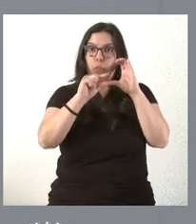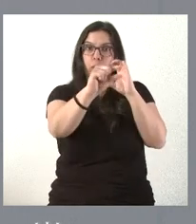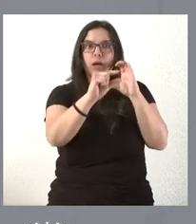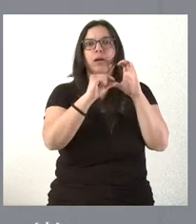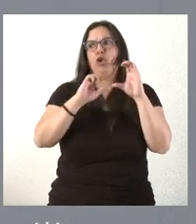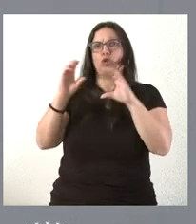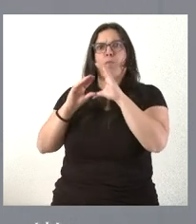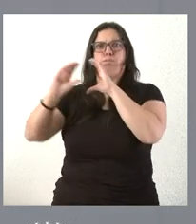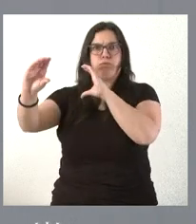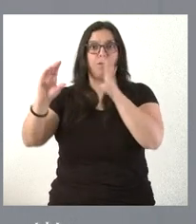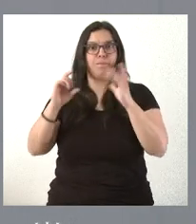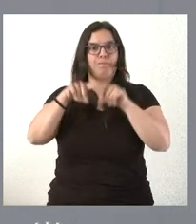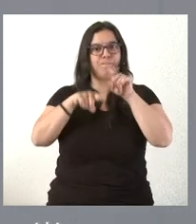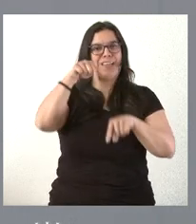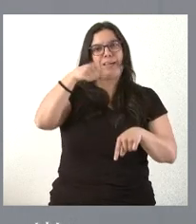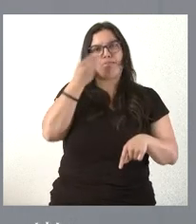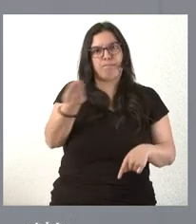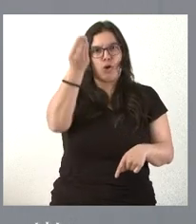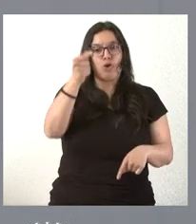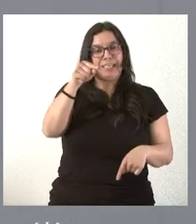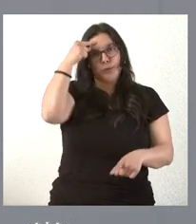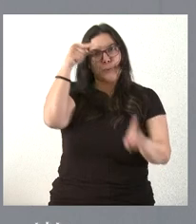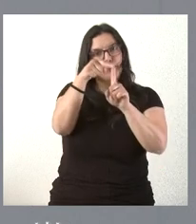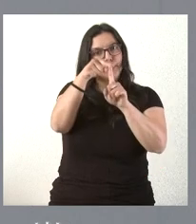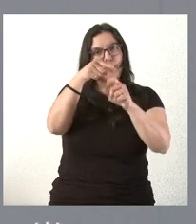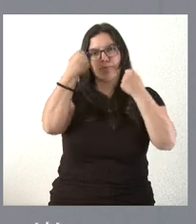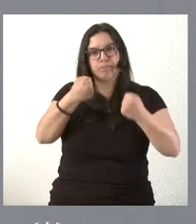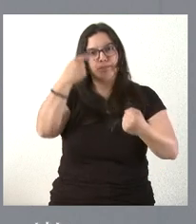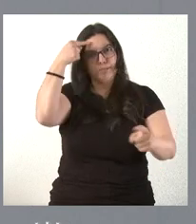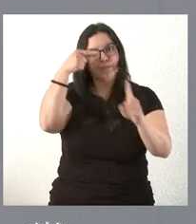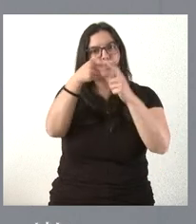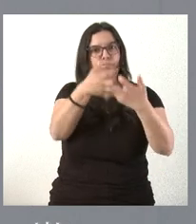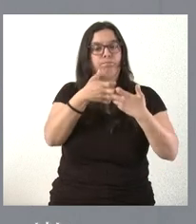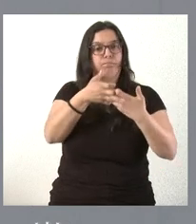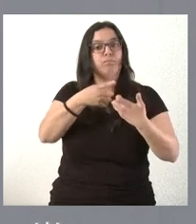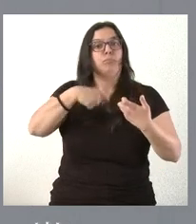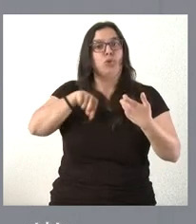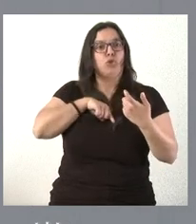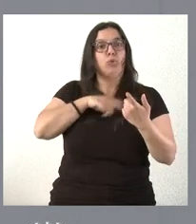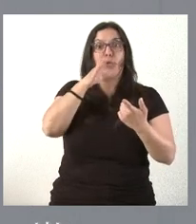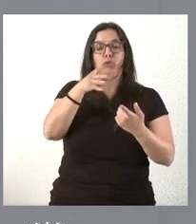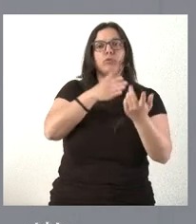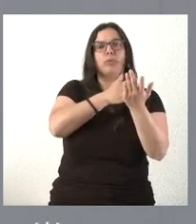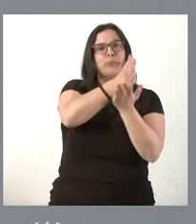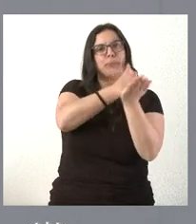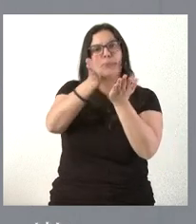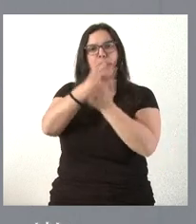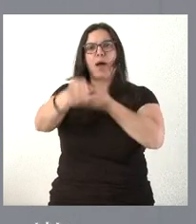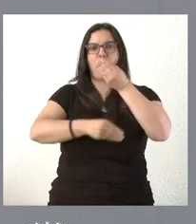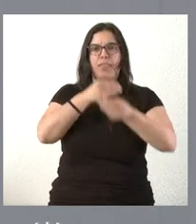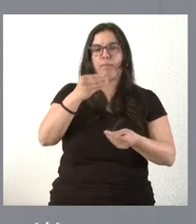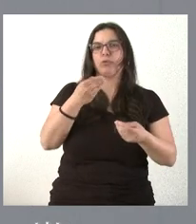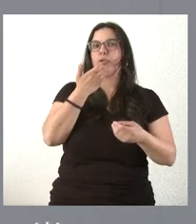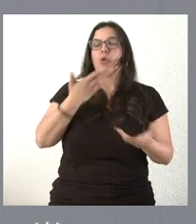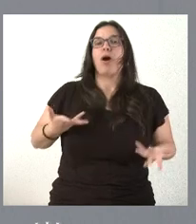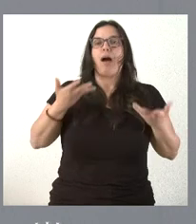vía fundamental en la que tenemos que insistir. Fundamentalmente, de esa perspectiva, nosotros trabajamos en varias líneas, como les hemos dicho, desde ayuda